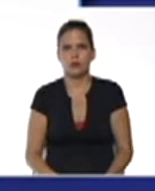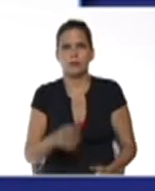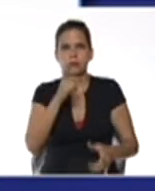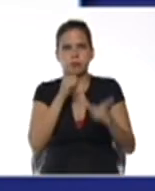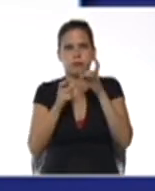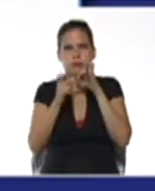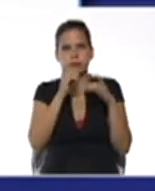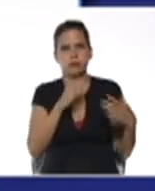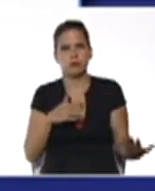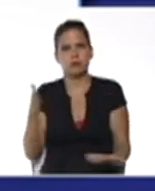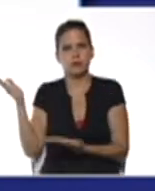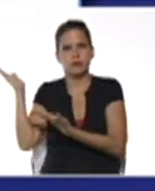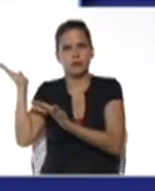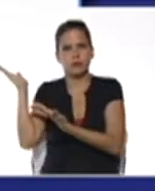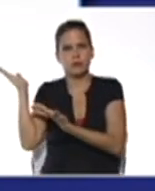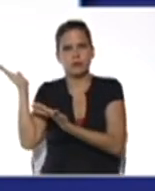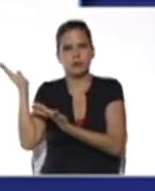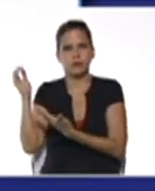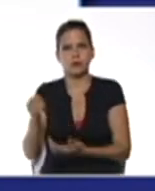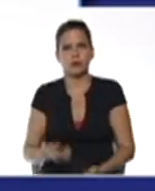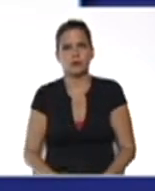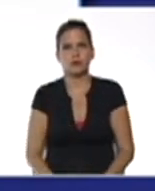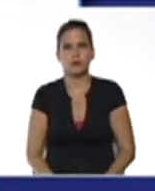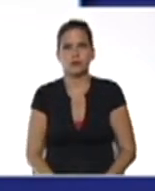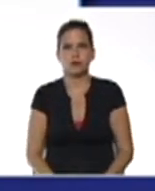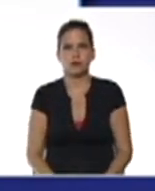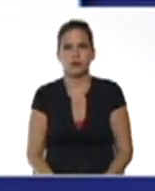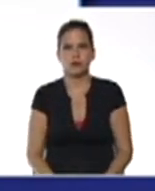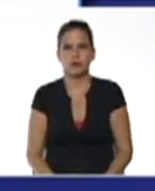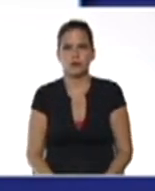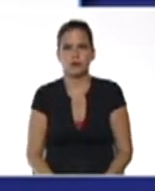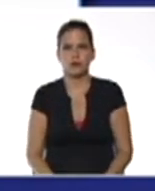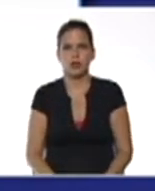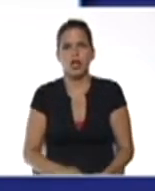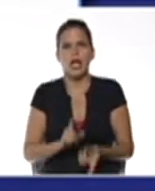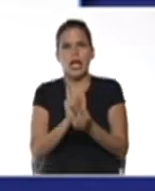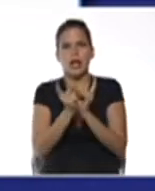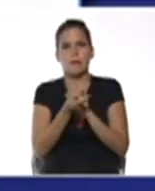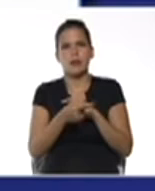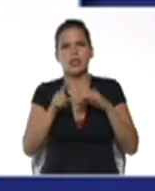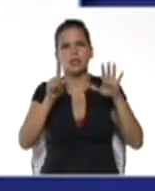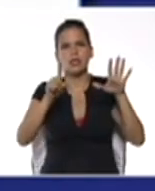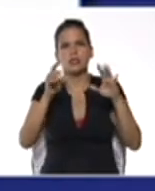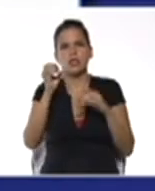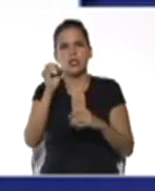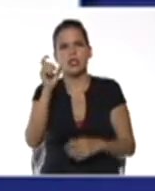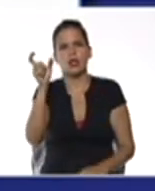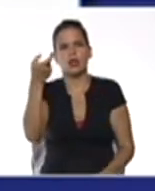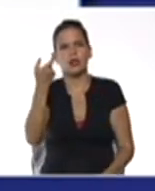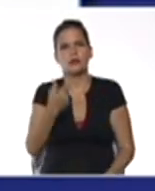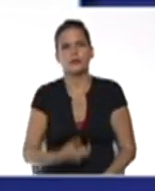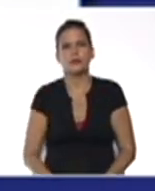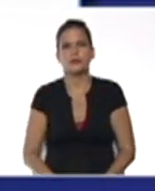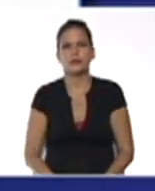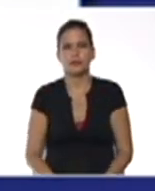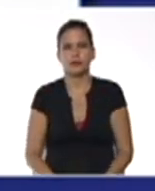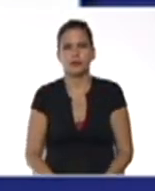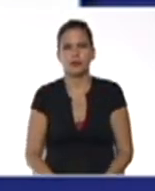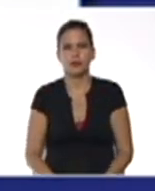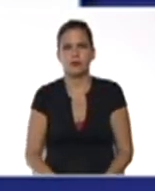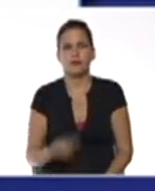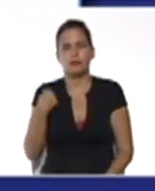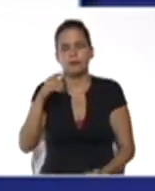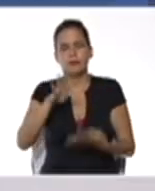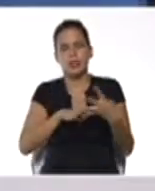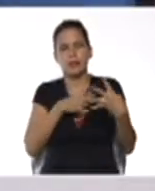que es el sistema radian y convierte 60 grados al sistema radian continuamos con la matemática para